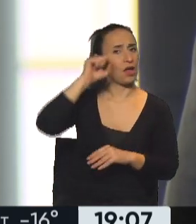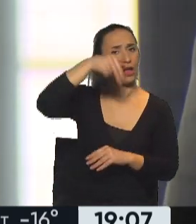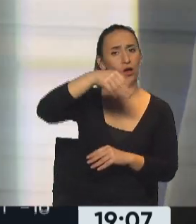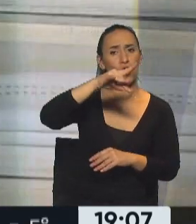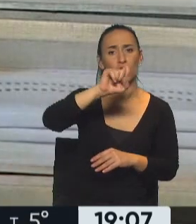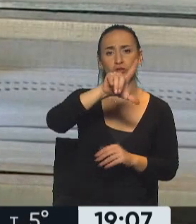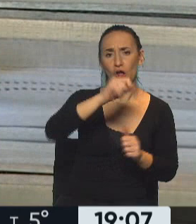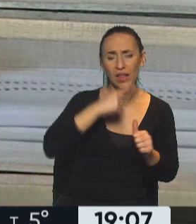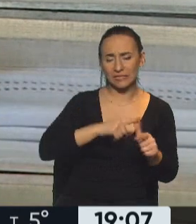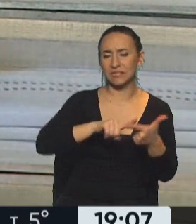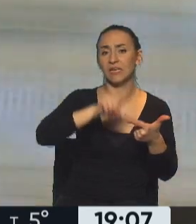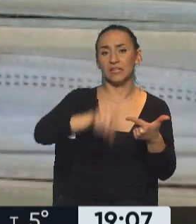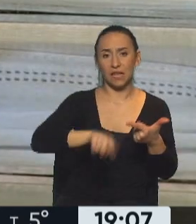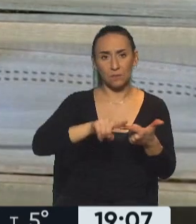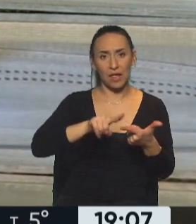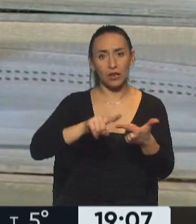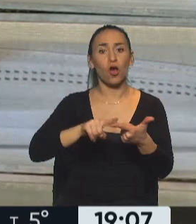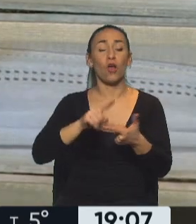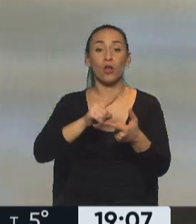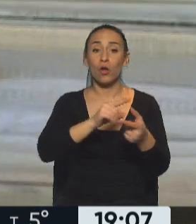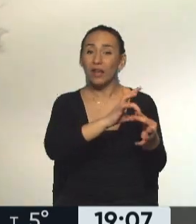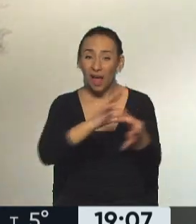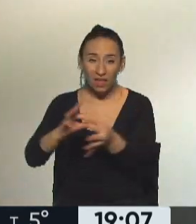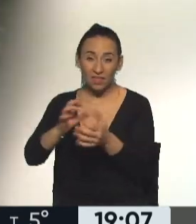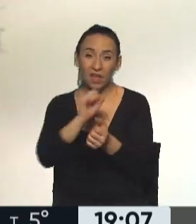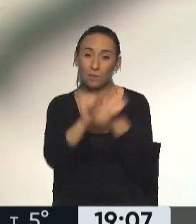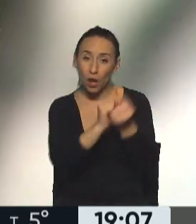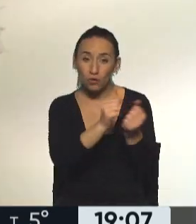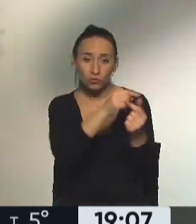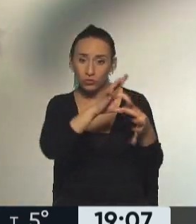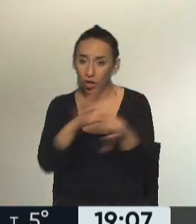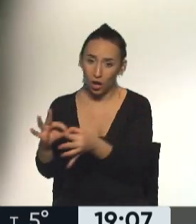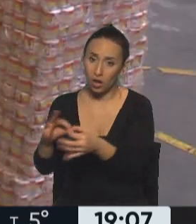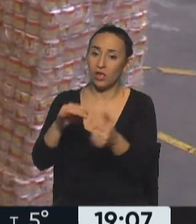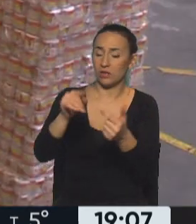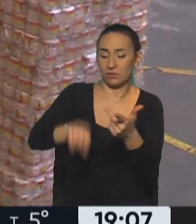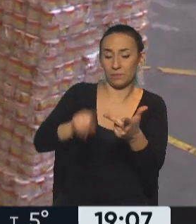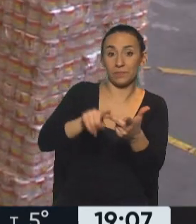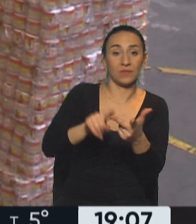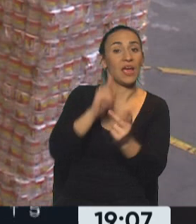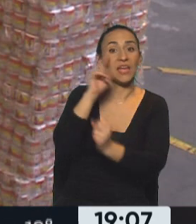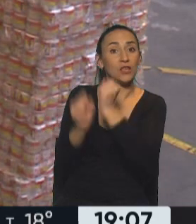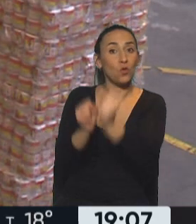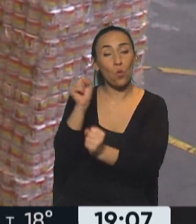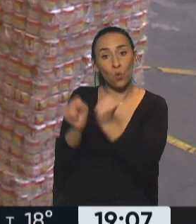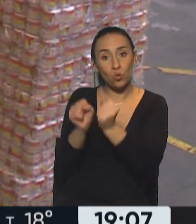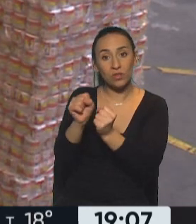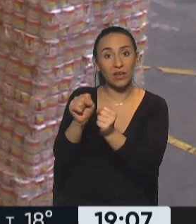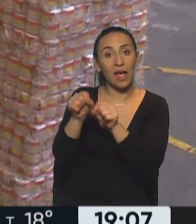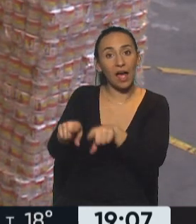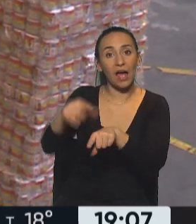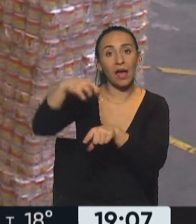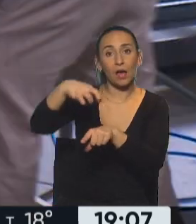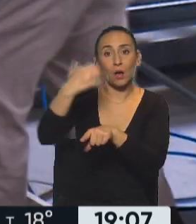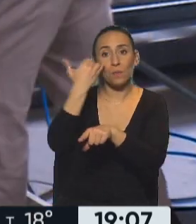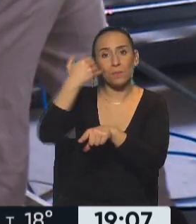de las cadenas económicas, qué pasa con los precios de los insumos difundidos que afectan gravemente a la industria pyme. Ahí me parece que